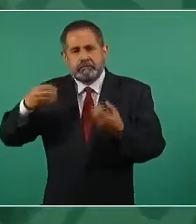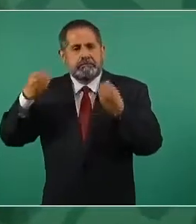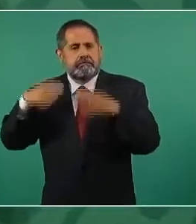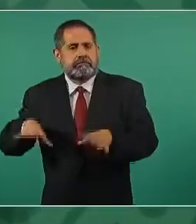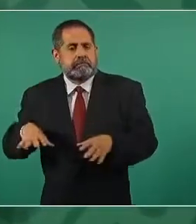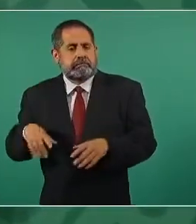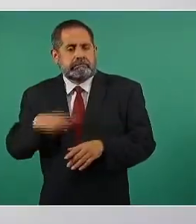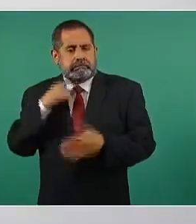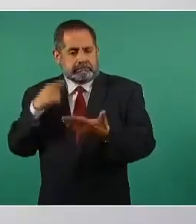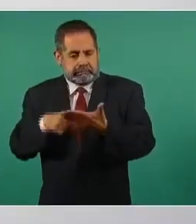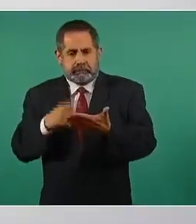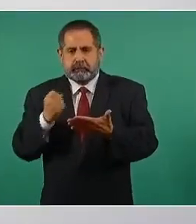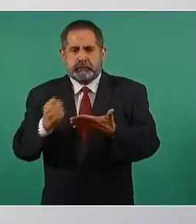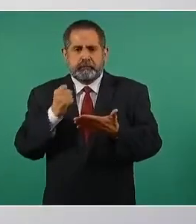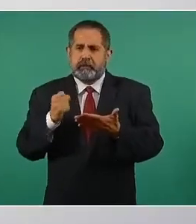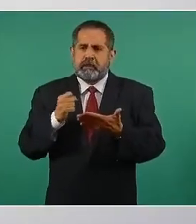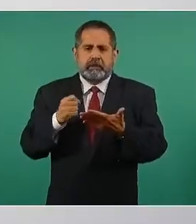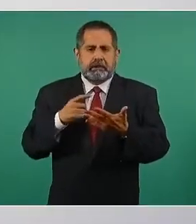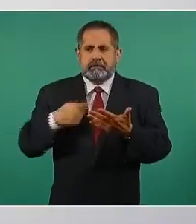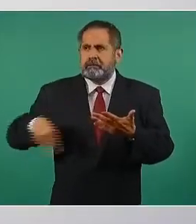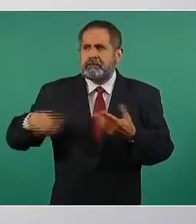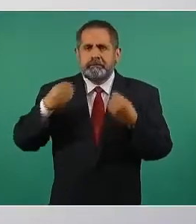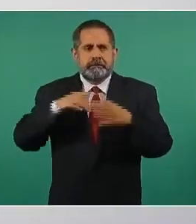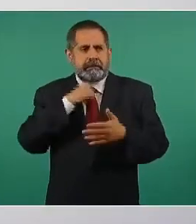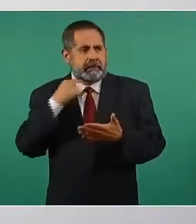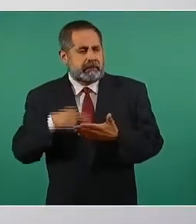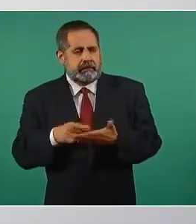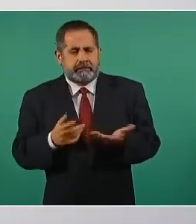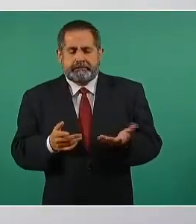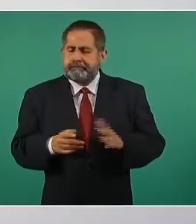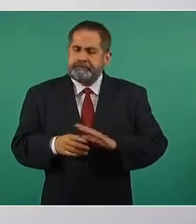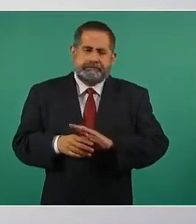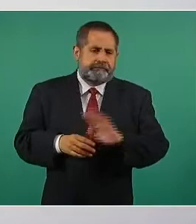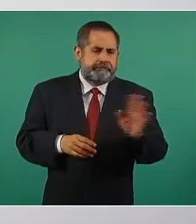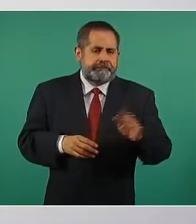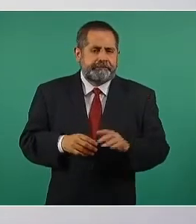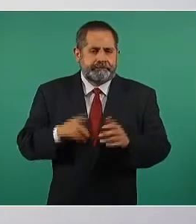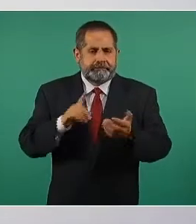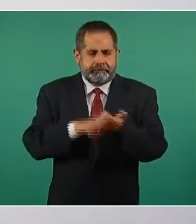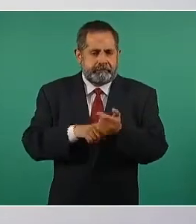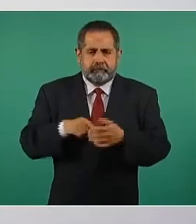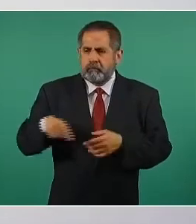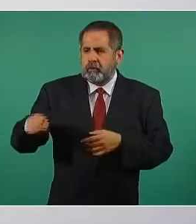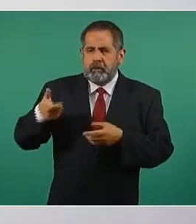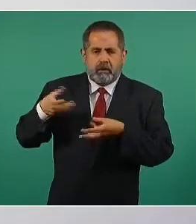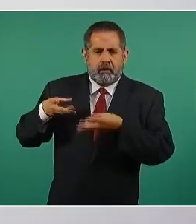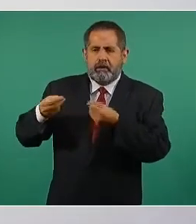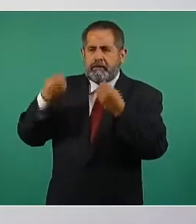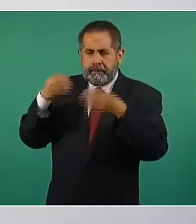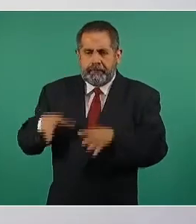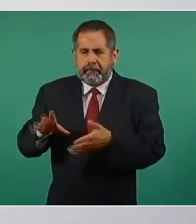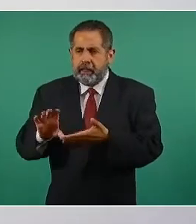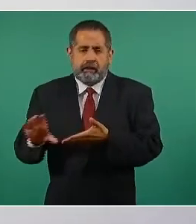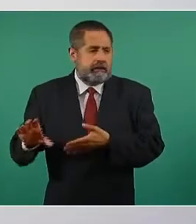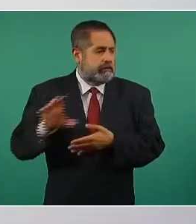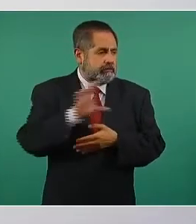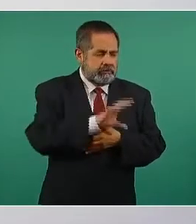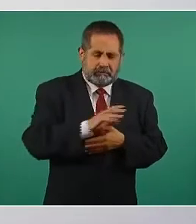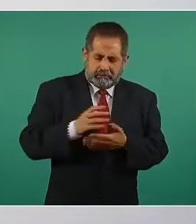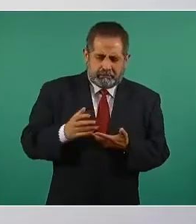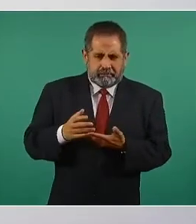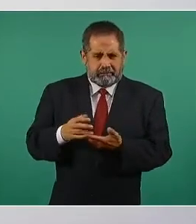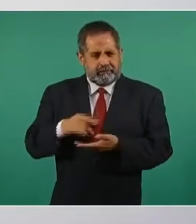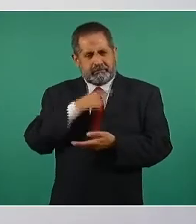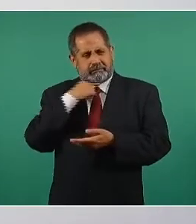contratos en contra de la hacienda pública, de los intereses del